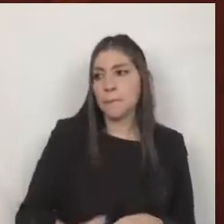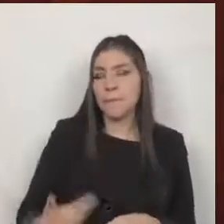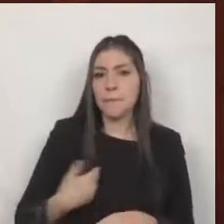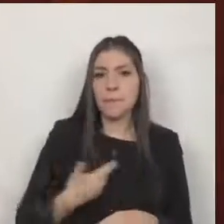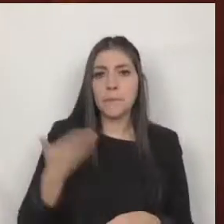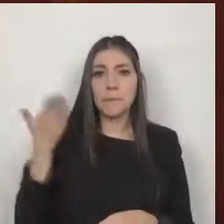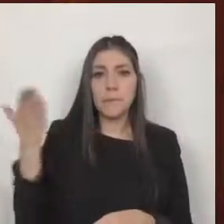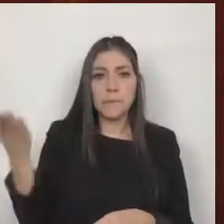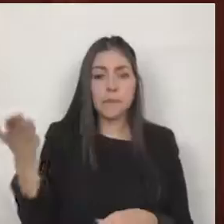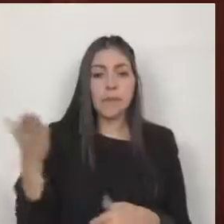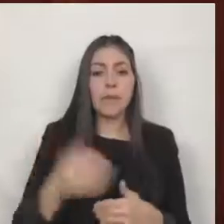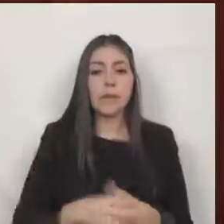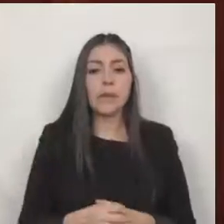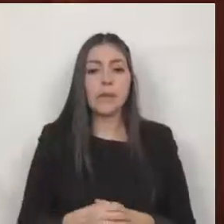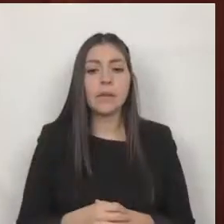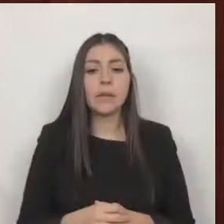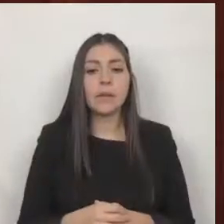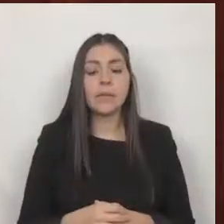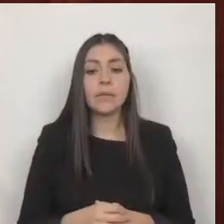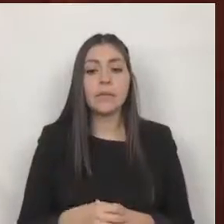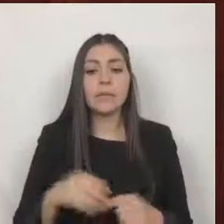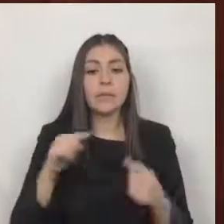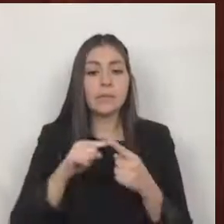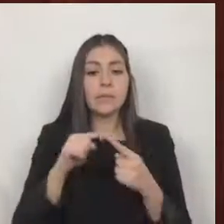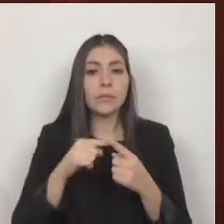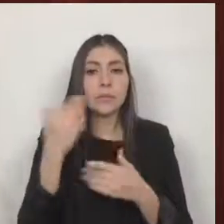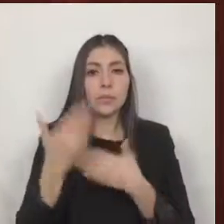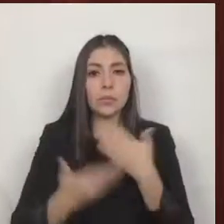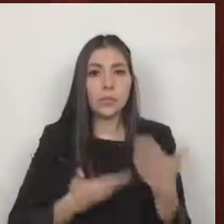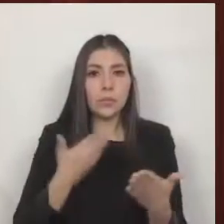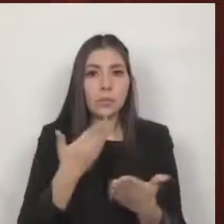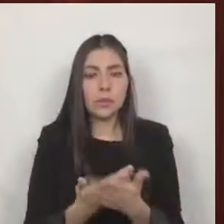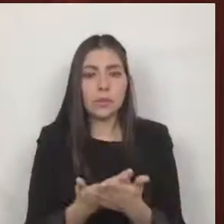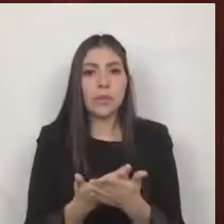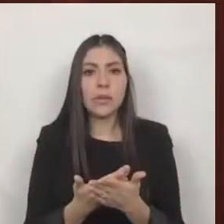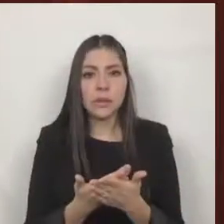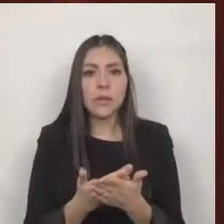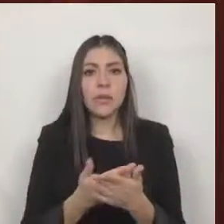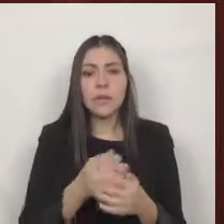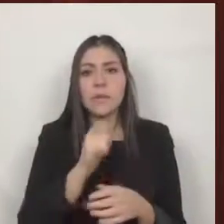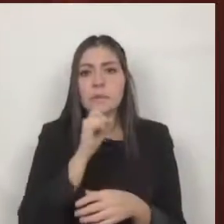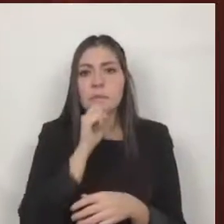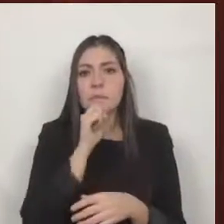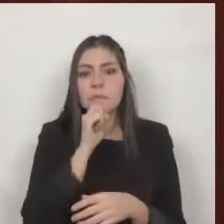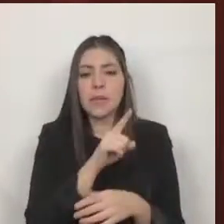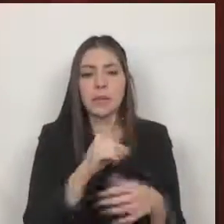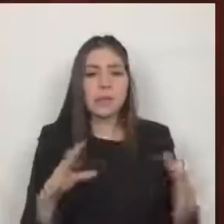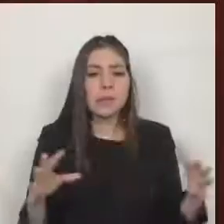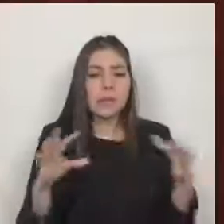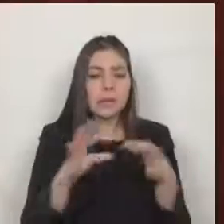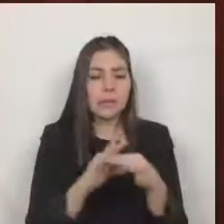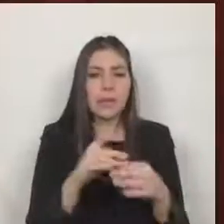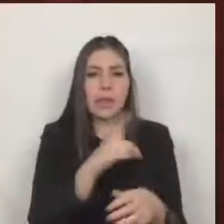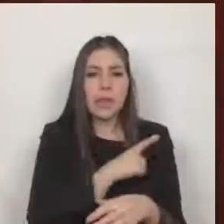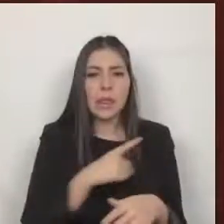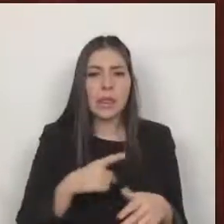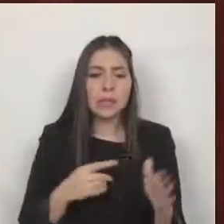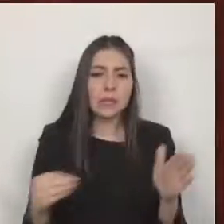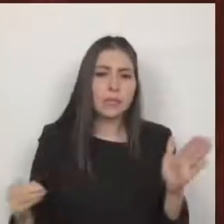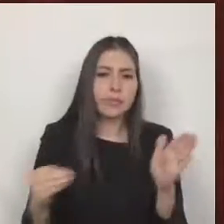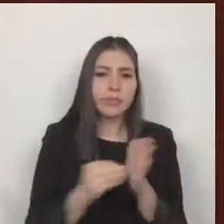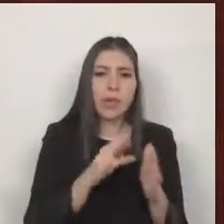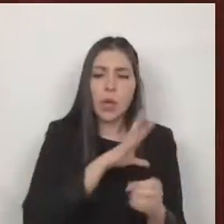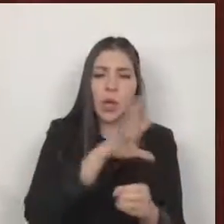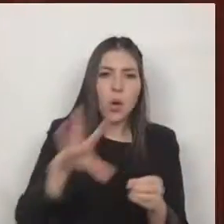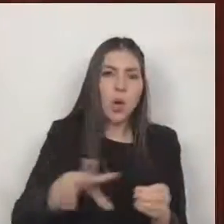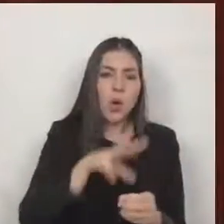vez que la presente iniciativa es una versión sucinta de la misma sea integrada de manera completa en el